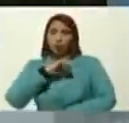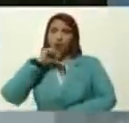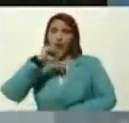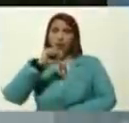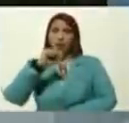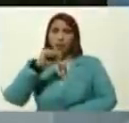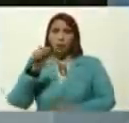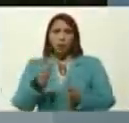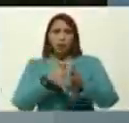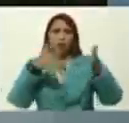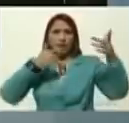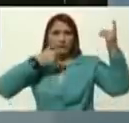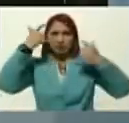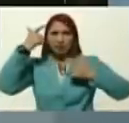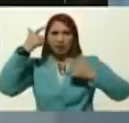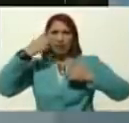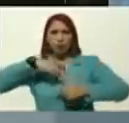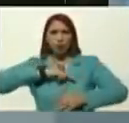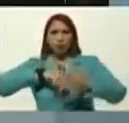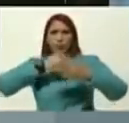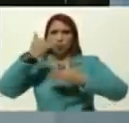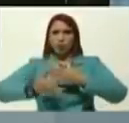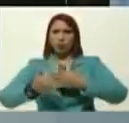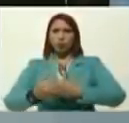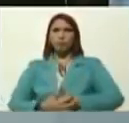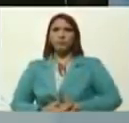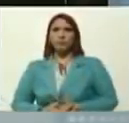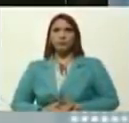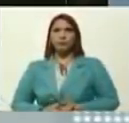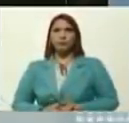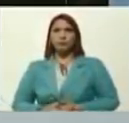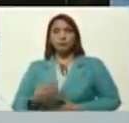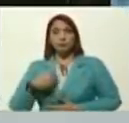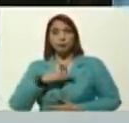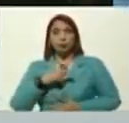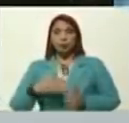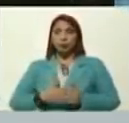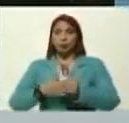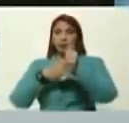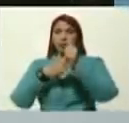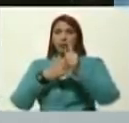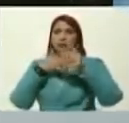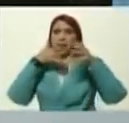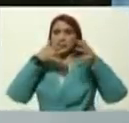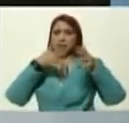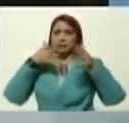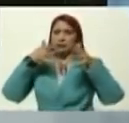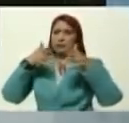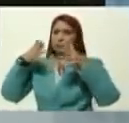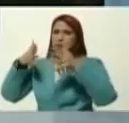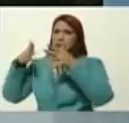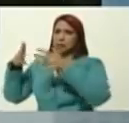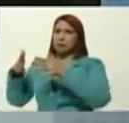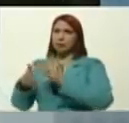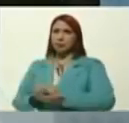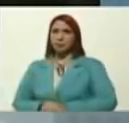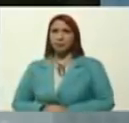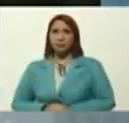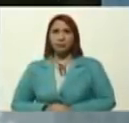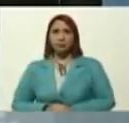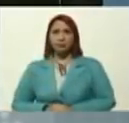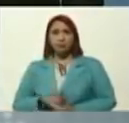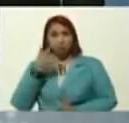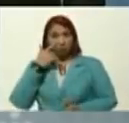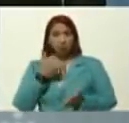del gigante Chávez, es nuestro proyecto, y nuestros líderes, se han ido forjando allí, miren que es